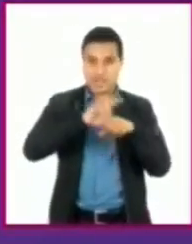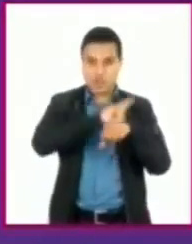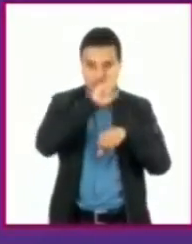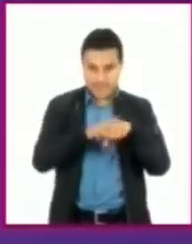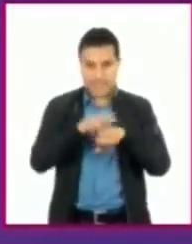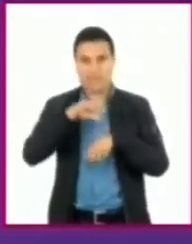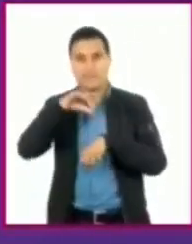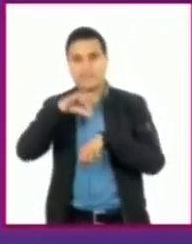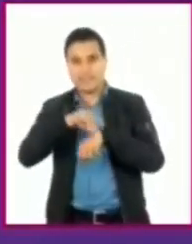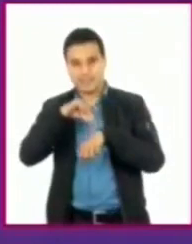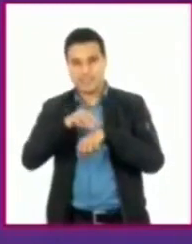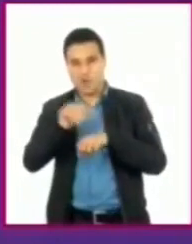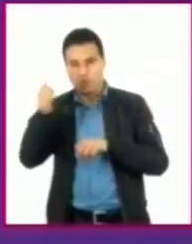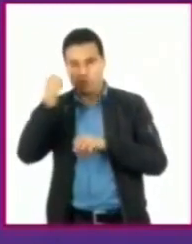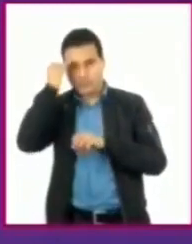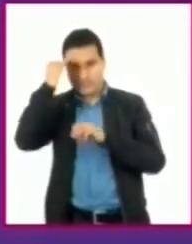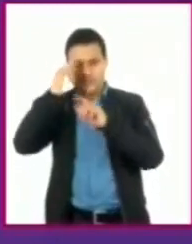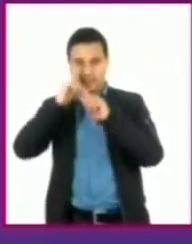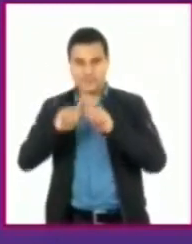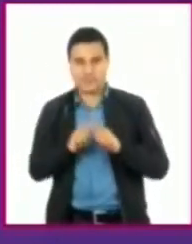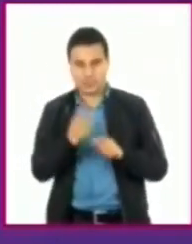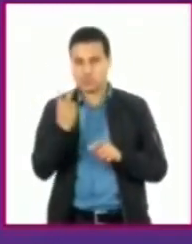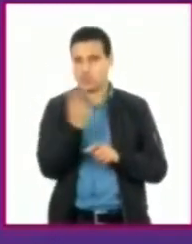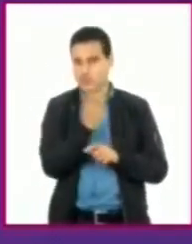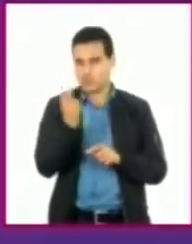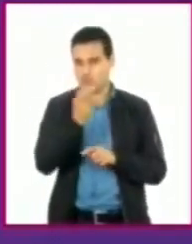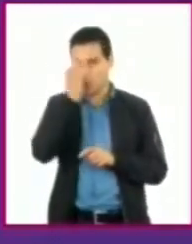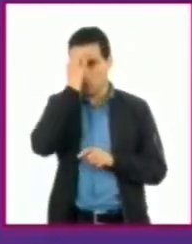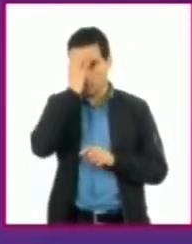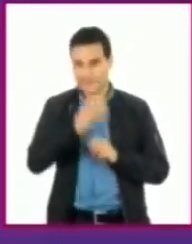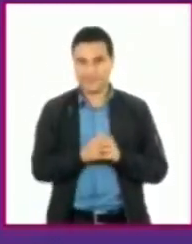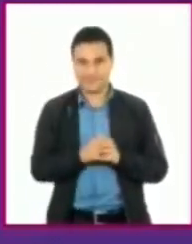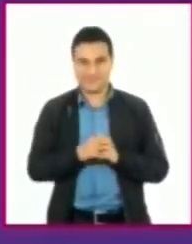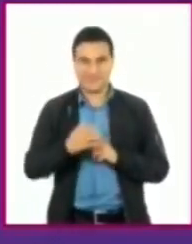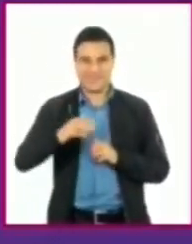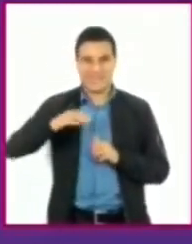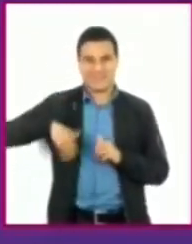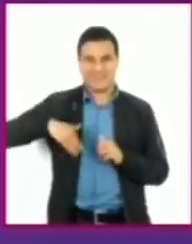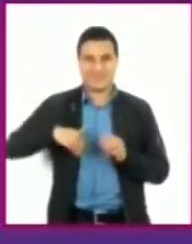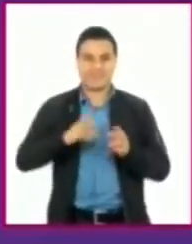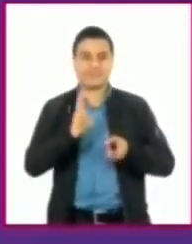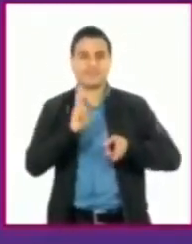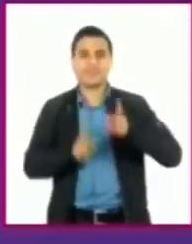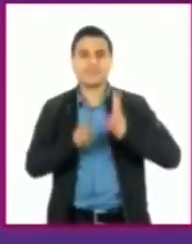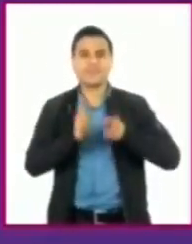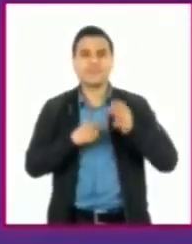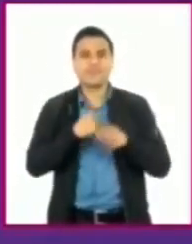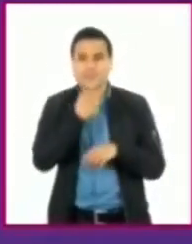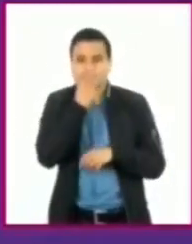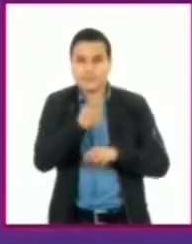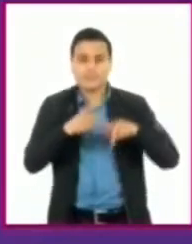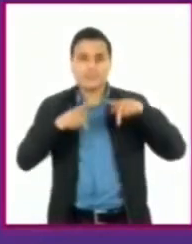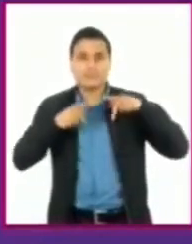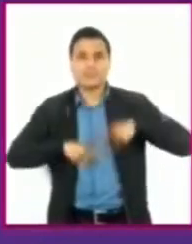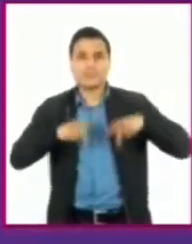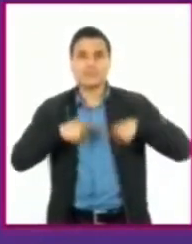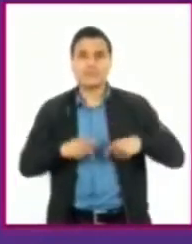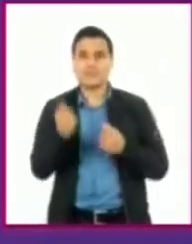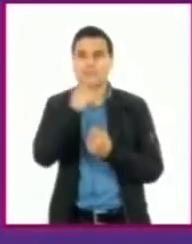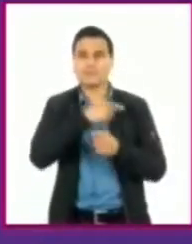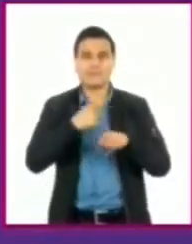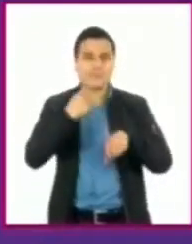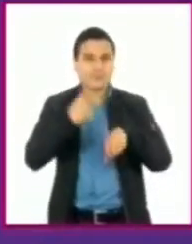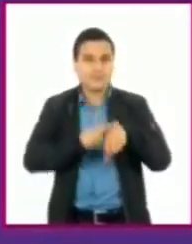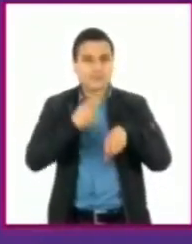alternativa. Y platicábamos antes de empezar la entrevista que yo le decía, bueno, ¿por qué unas personas se enferman más de